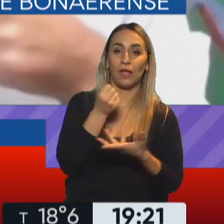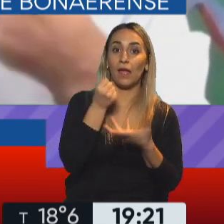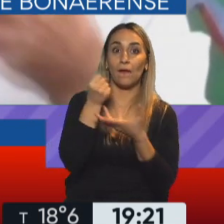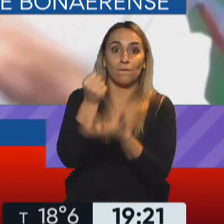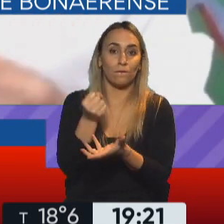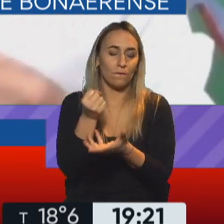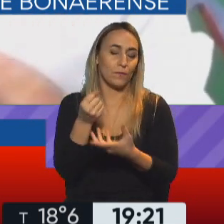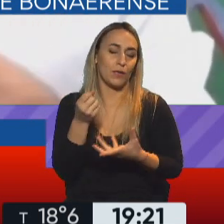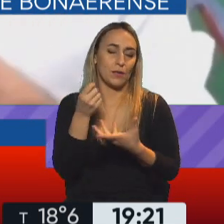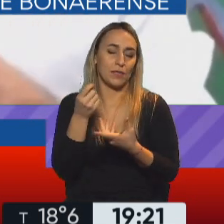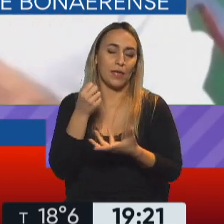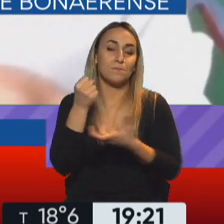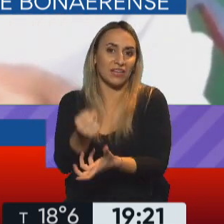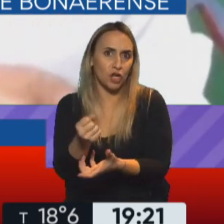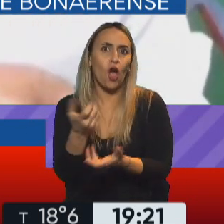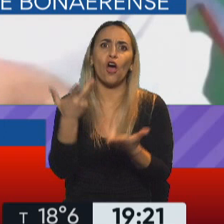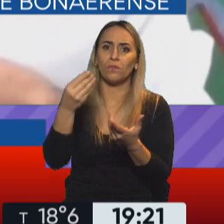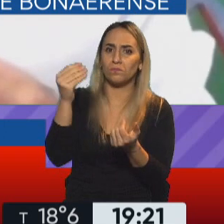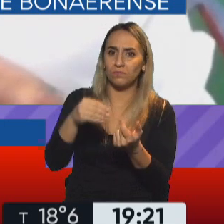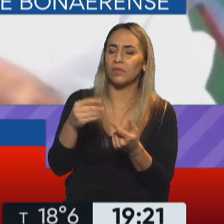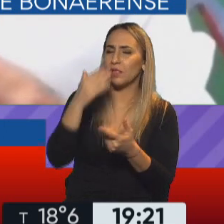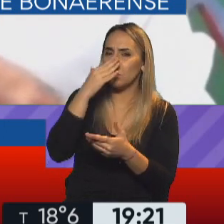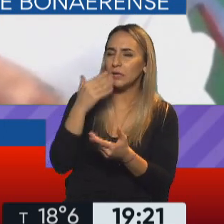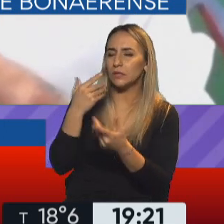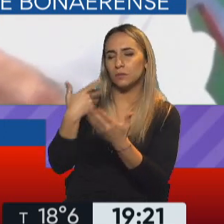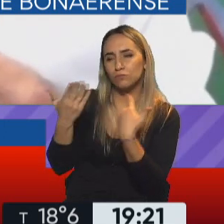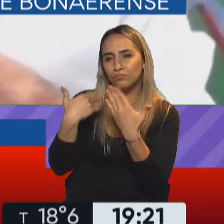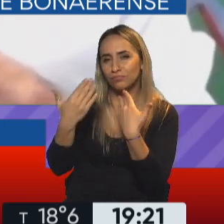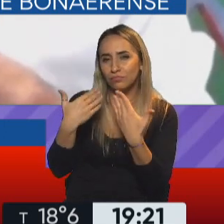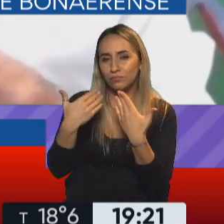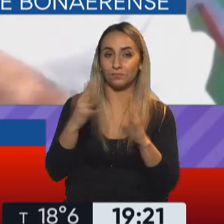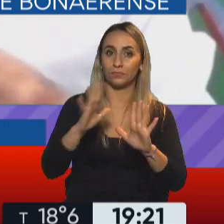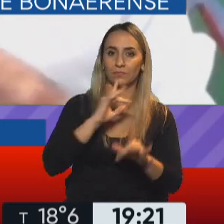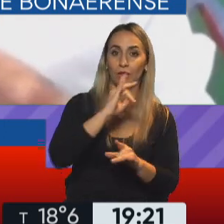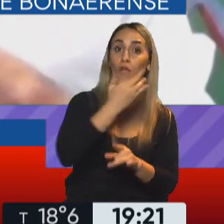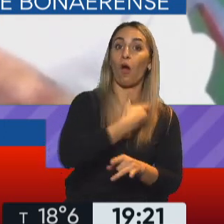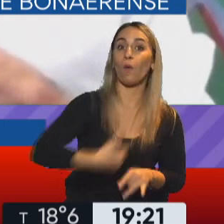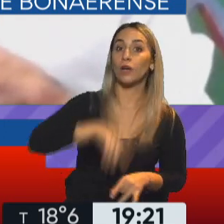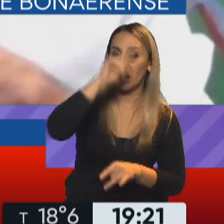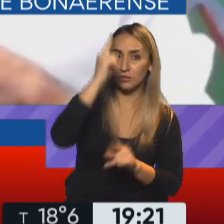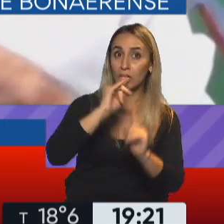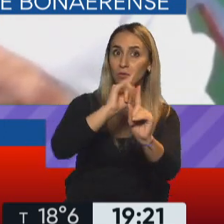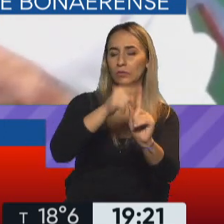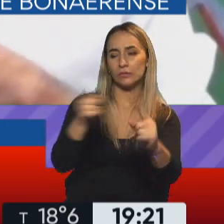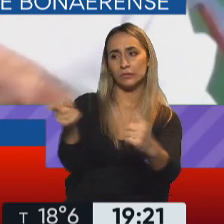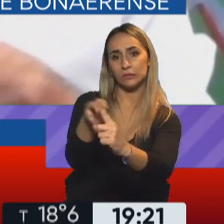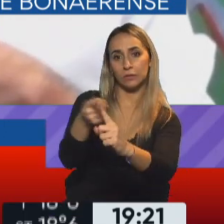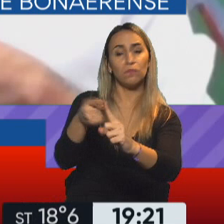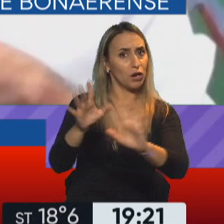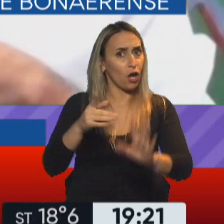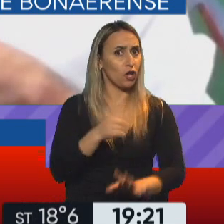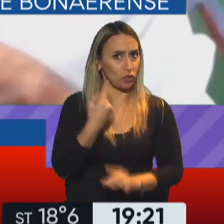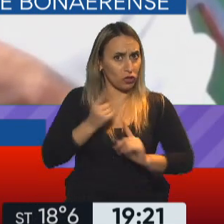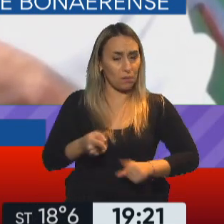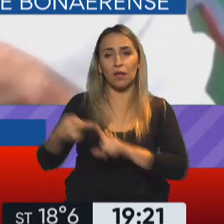vacuna Sputnik, después esa negociación escaló a nivel nacional, pero desde entonces nosotros nos hemos juntado, hemos tenido